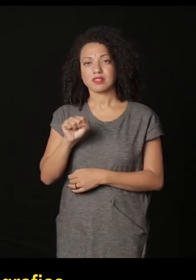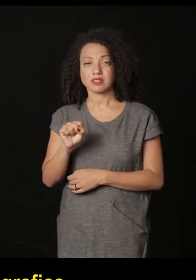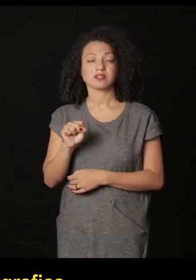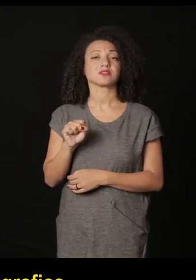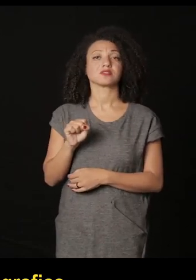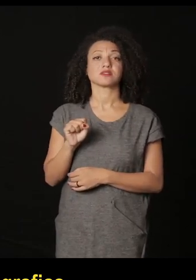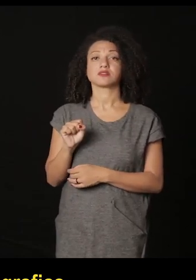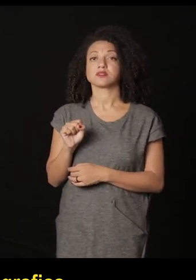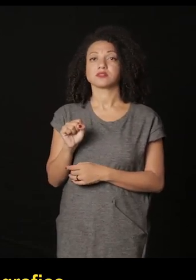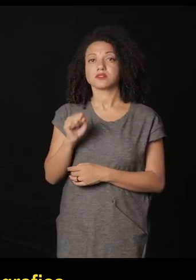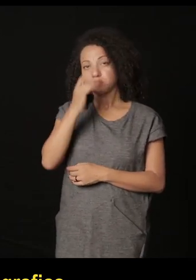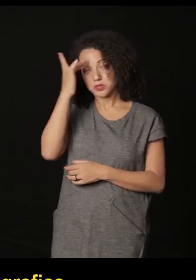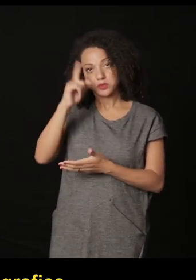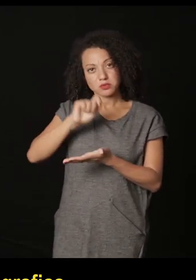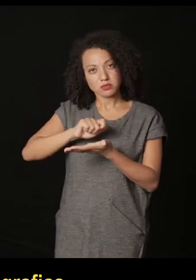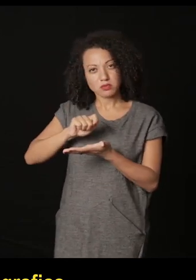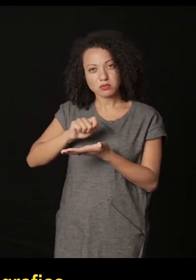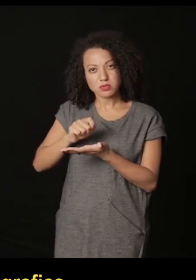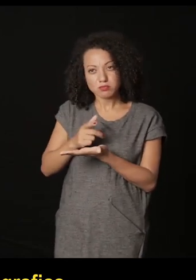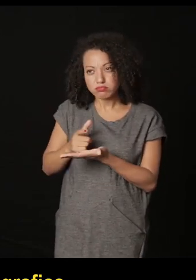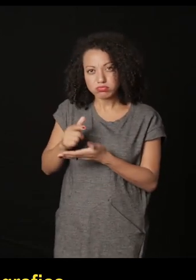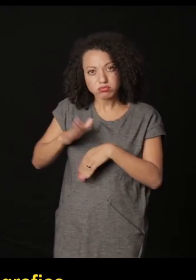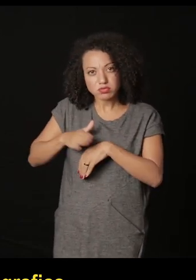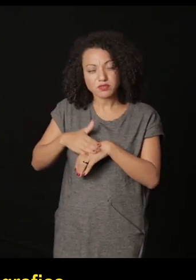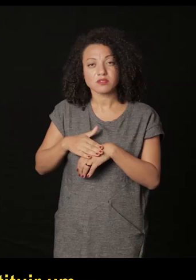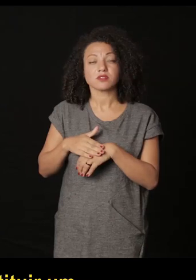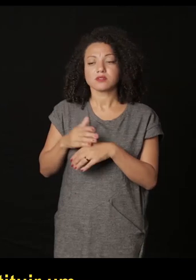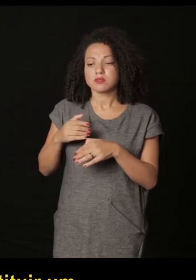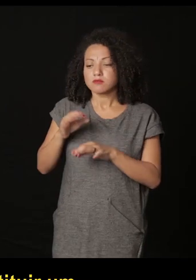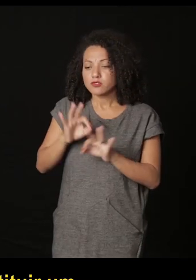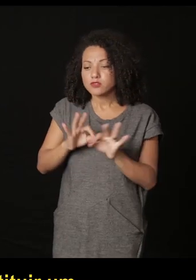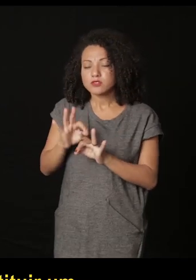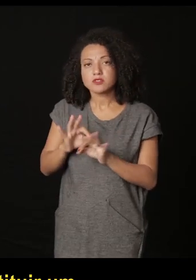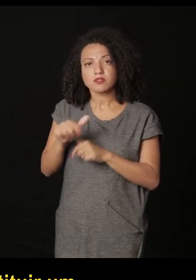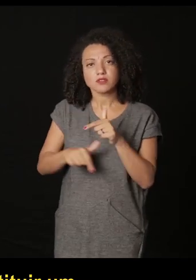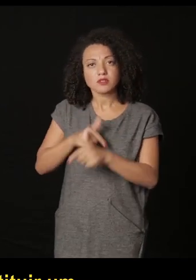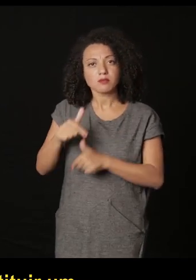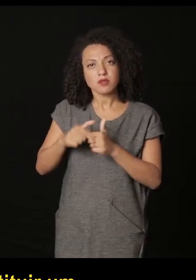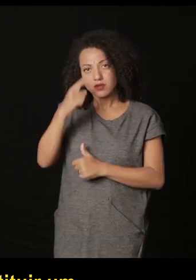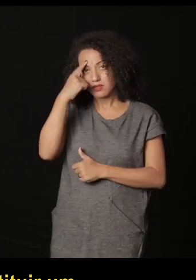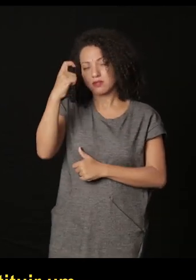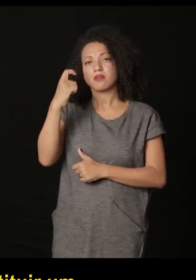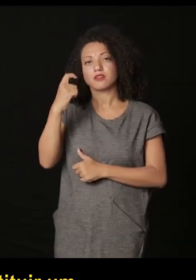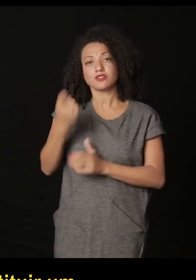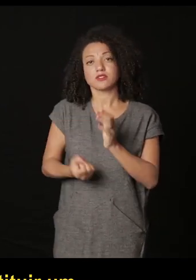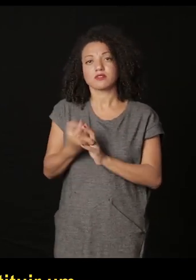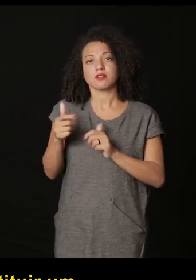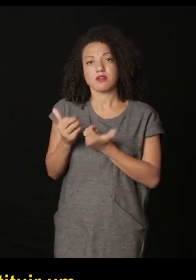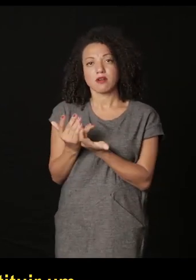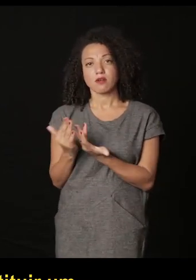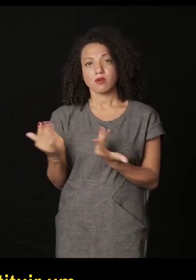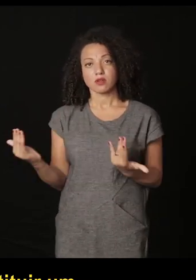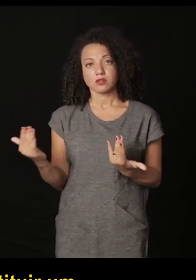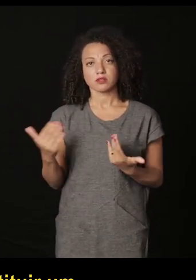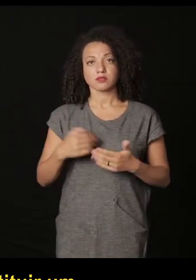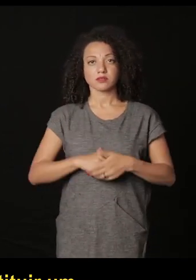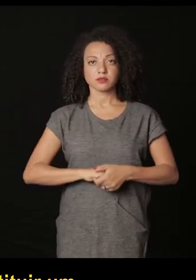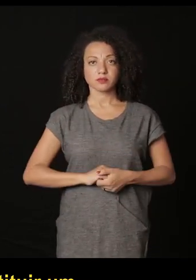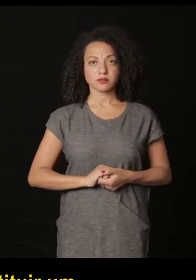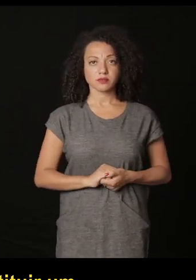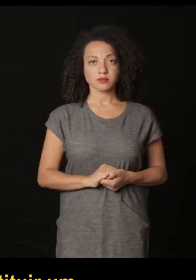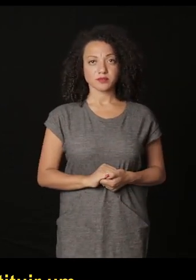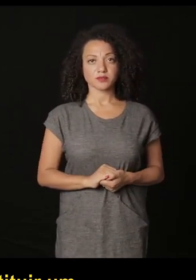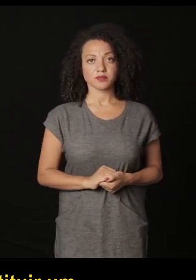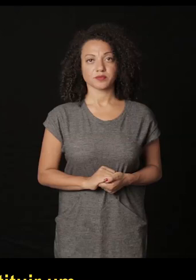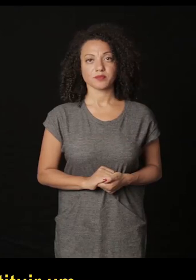documentales de autores que organizaban su trabajo em relação a constituir um